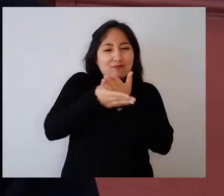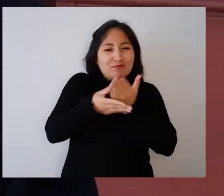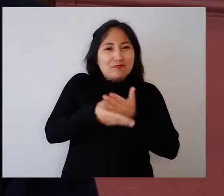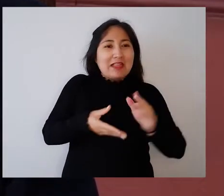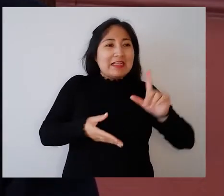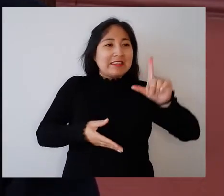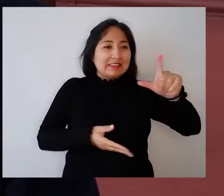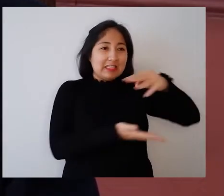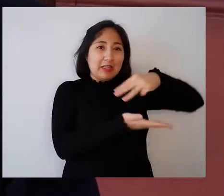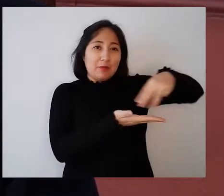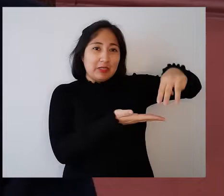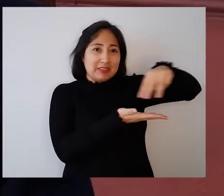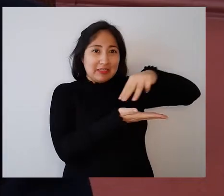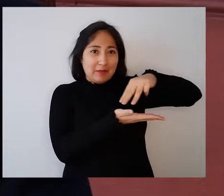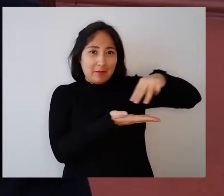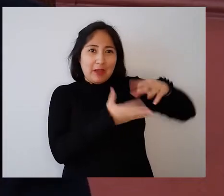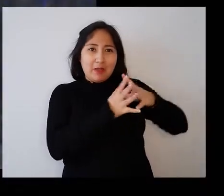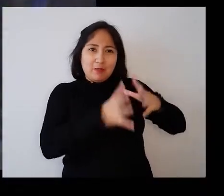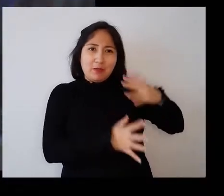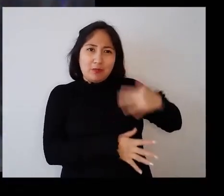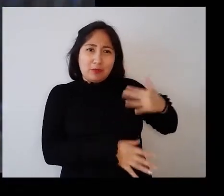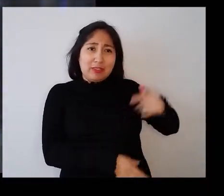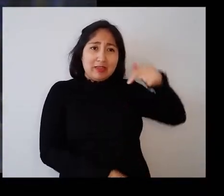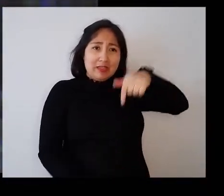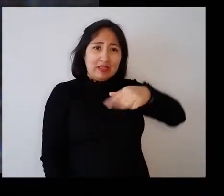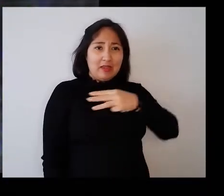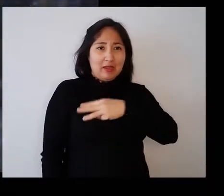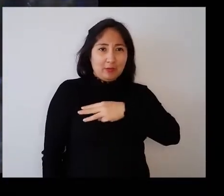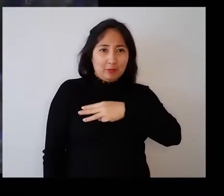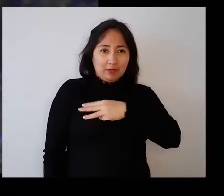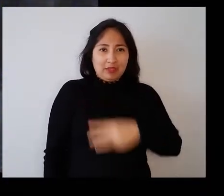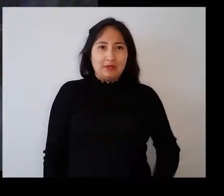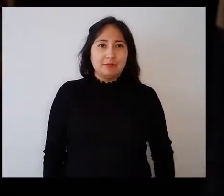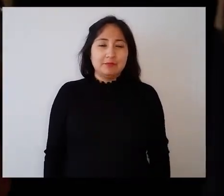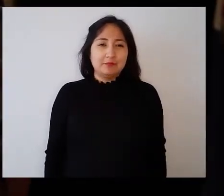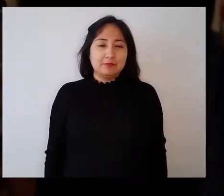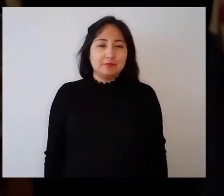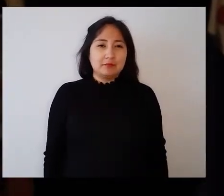con siete municipalidades del sector poniente de la región metropolitana.